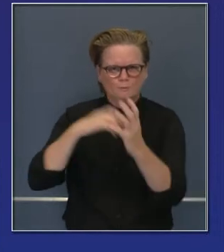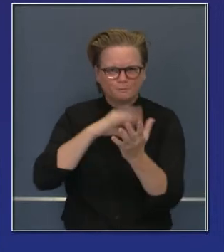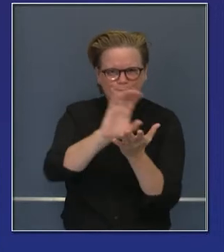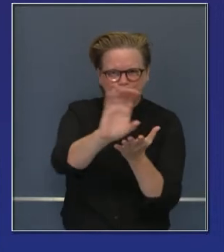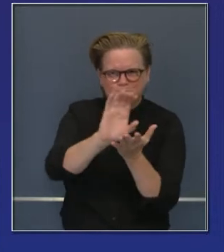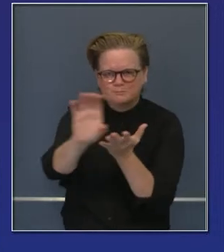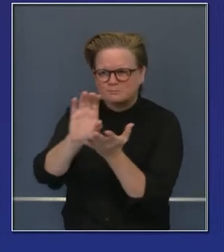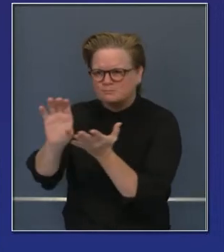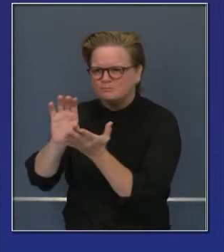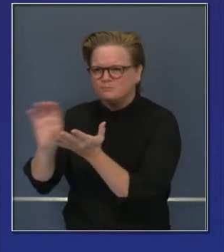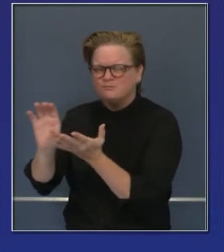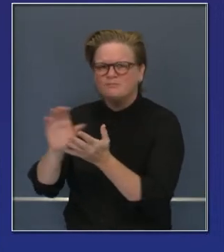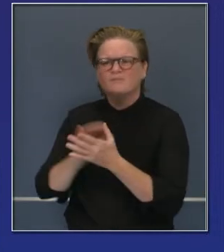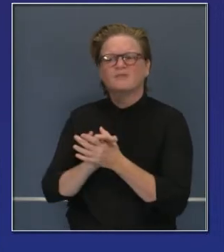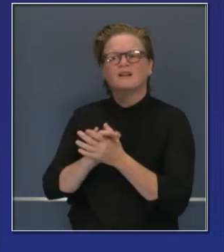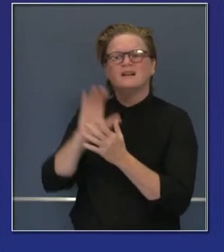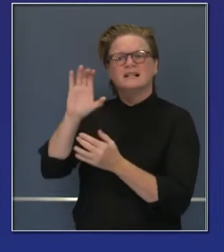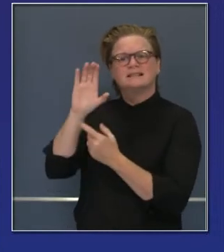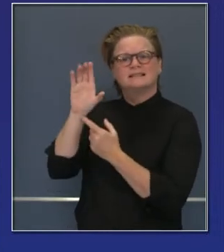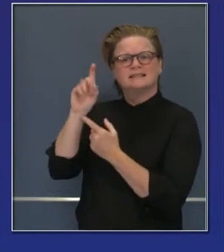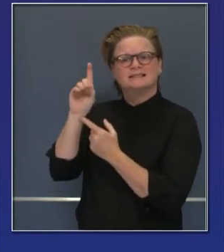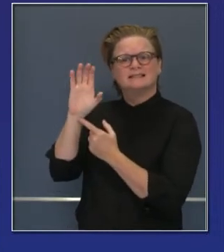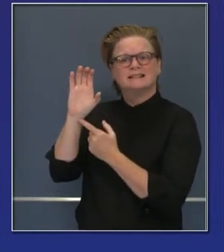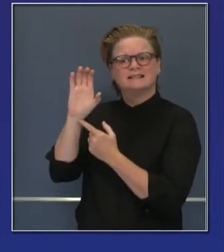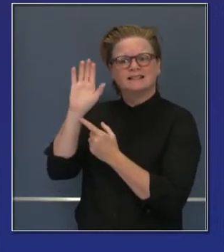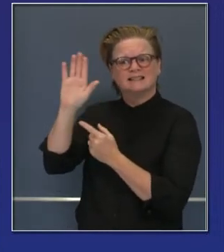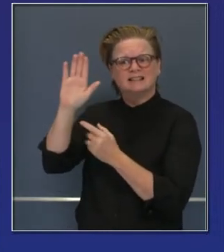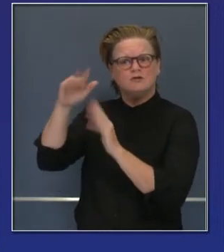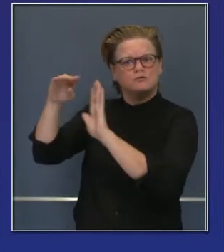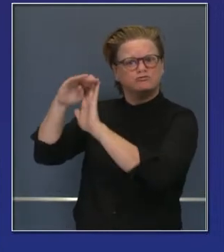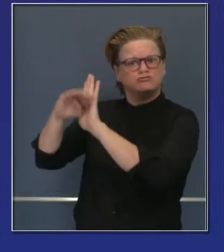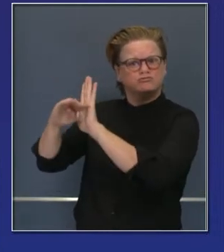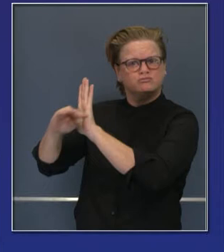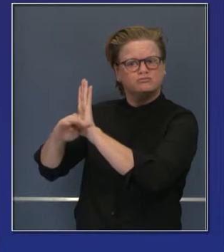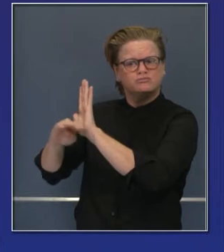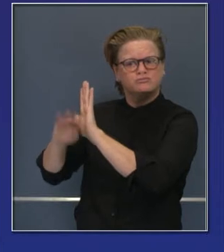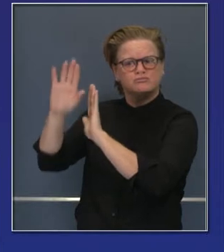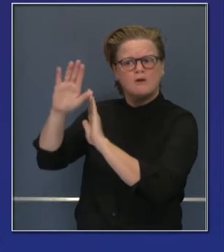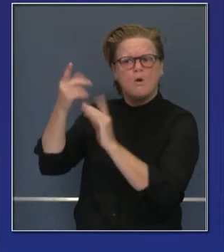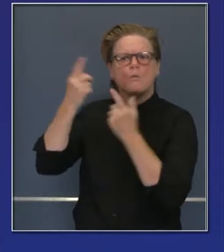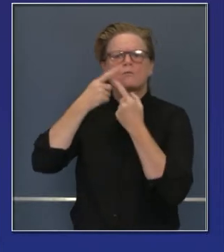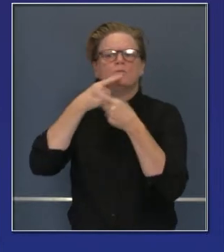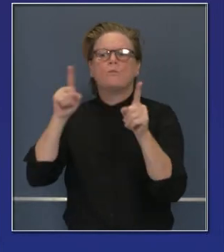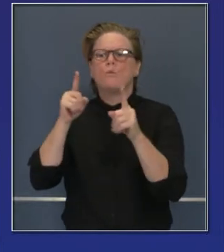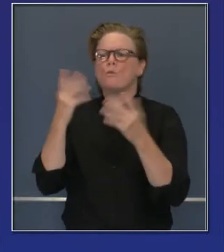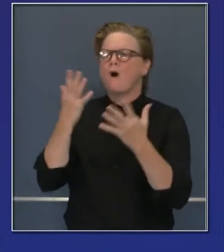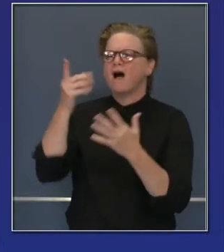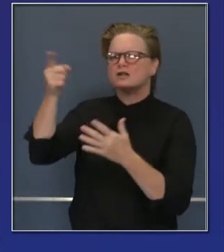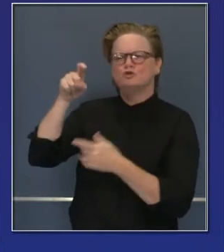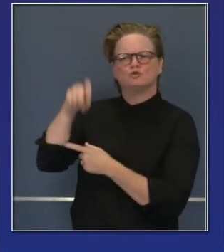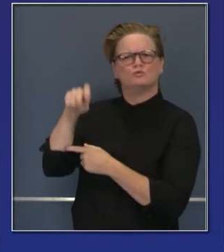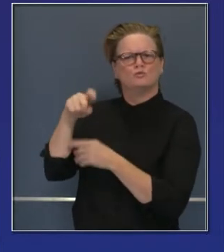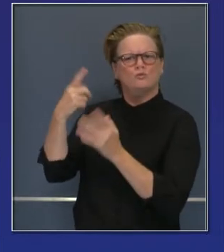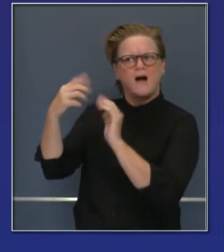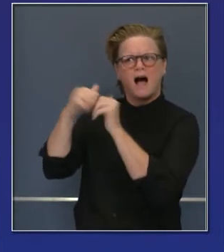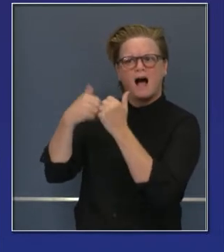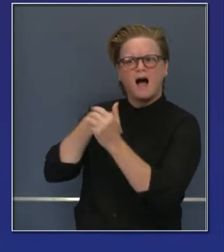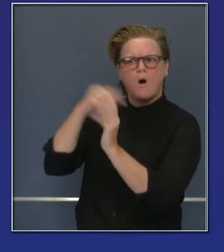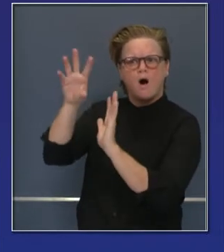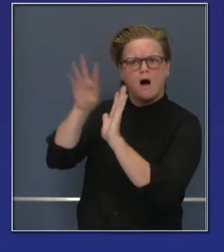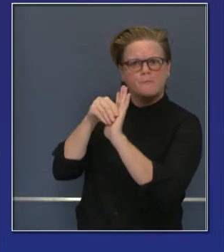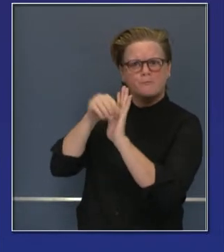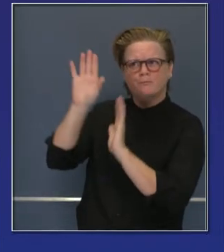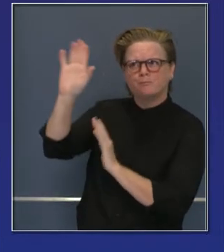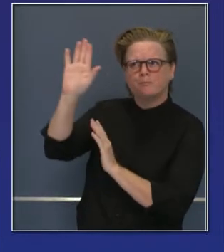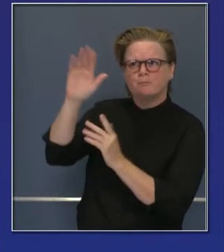que el centro de control de enfermedades difundió su plan de ataque. Un mes después nosotros difundimos nuestro